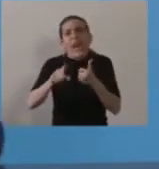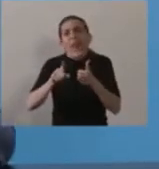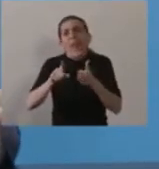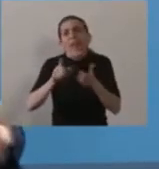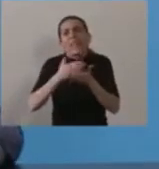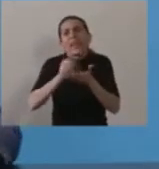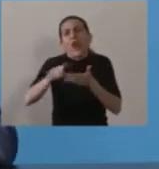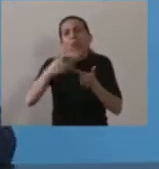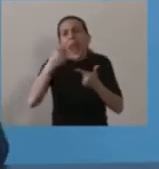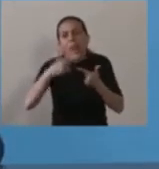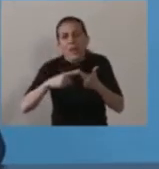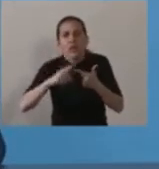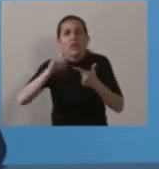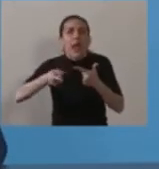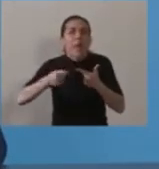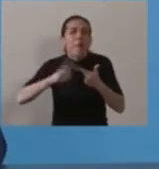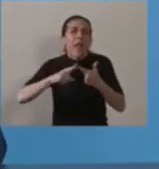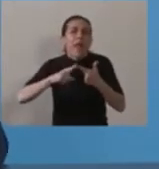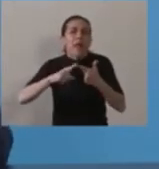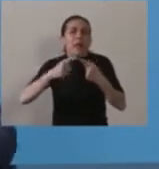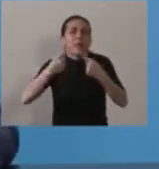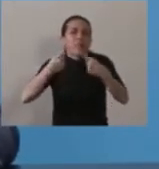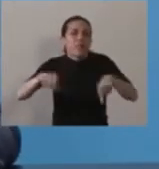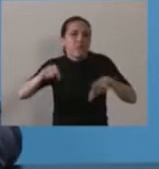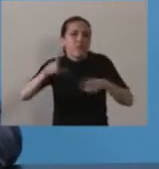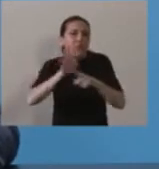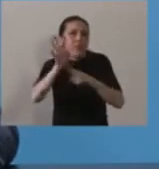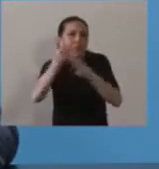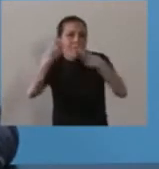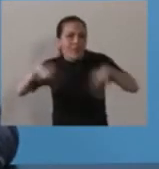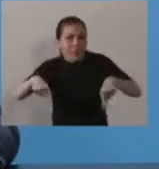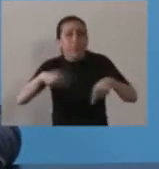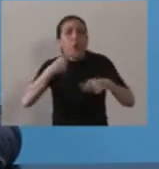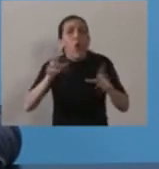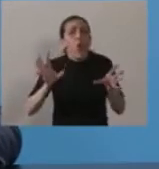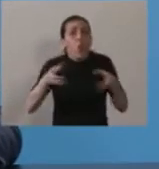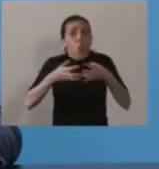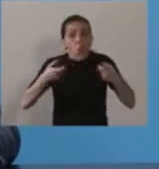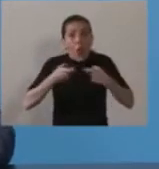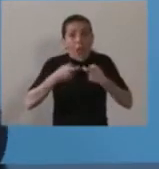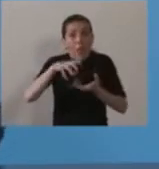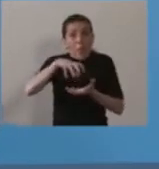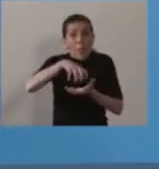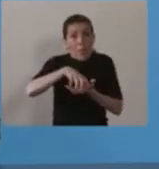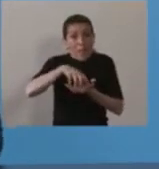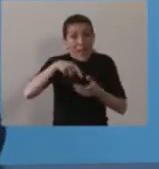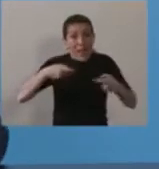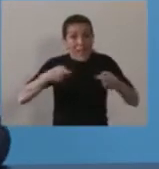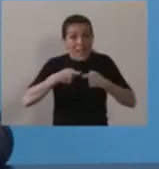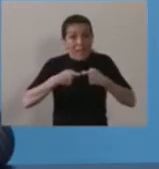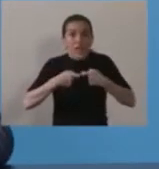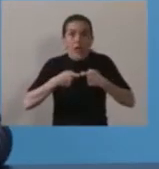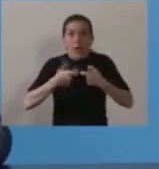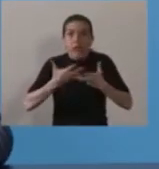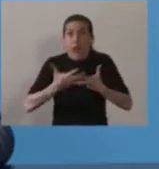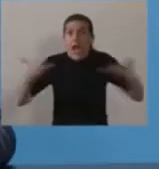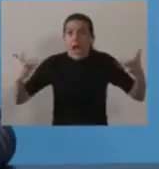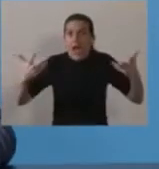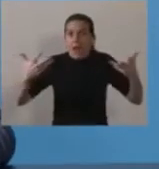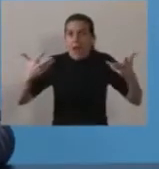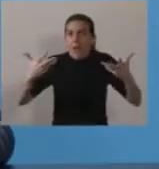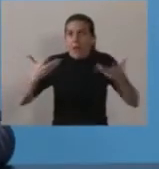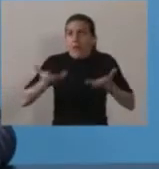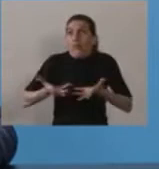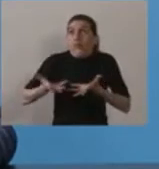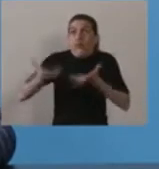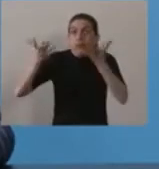en el mercado vitivinícola. Un grupo de gran trascendencia y que de